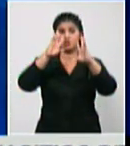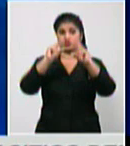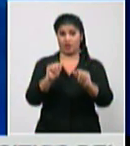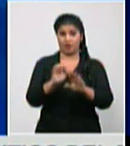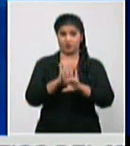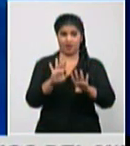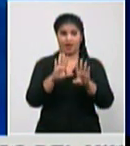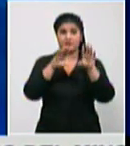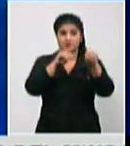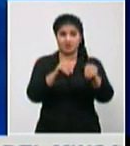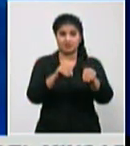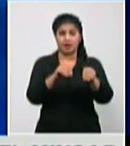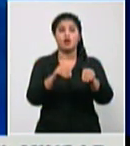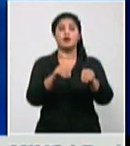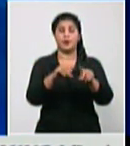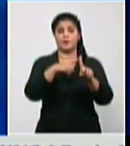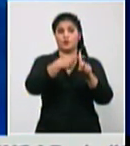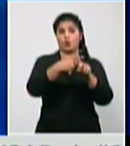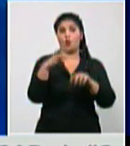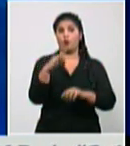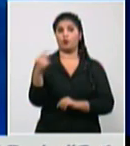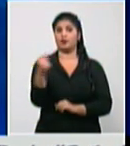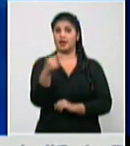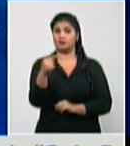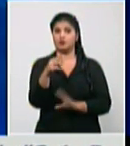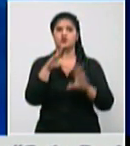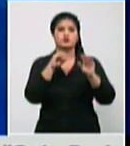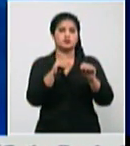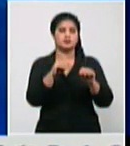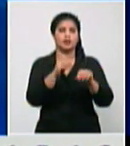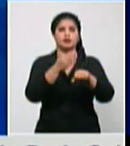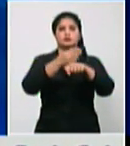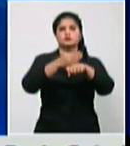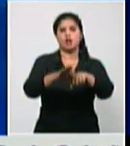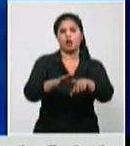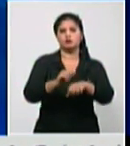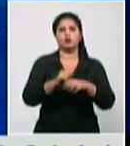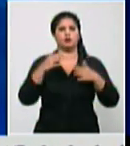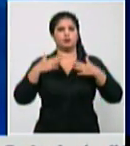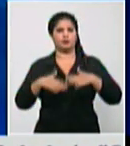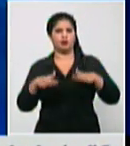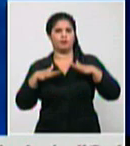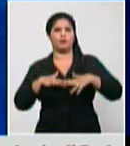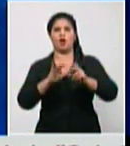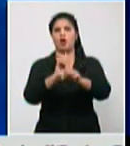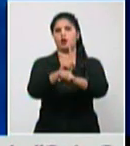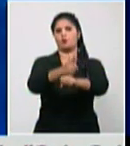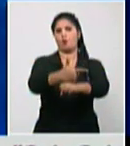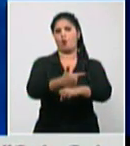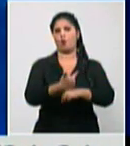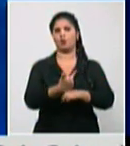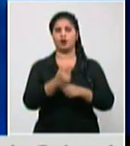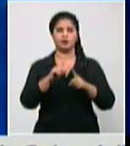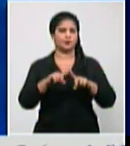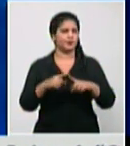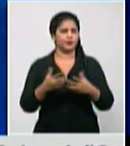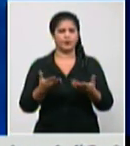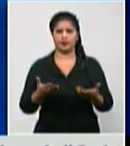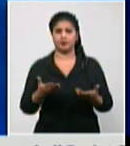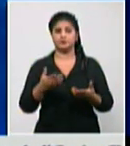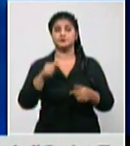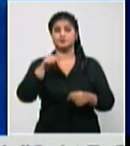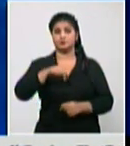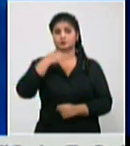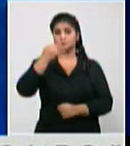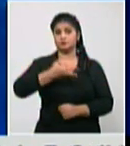del primer PCR y del segundo PCR eso lo explicamos el día de la conferencia es verdad que